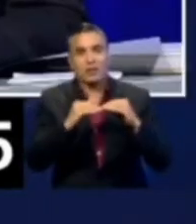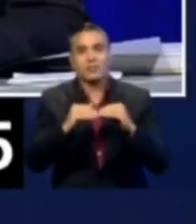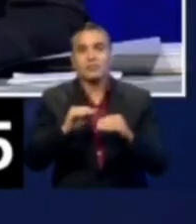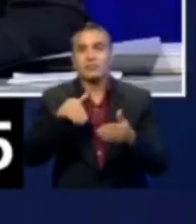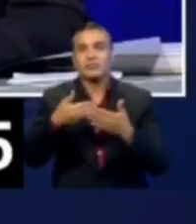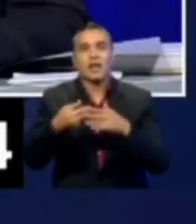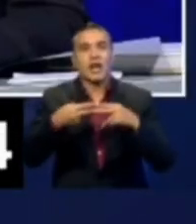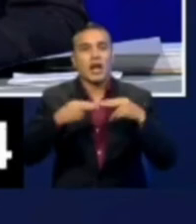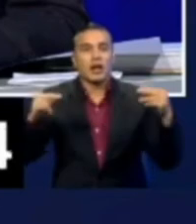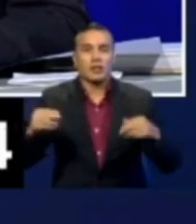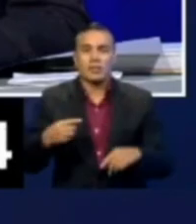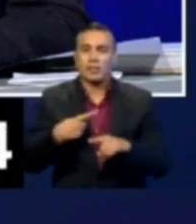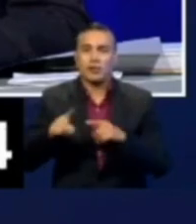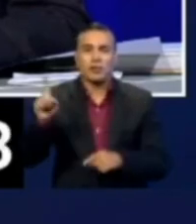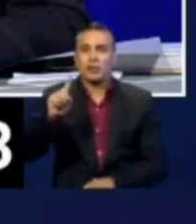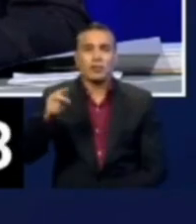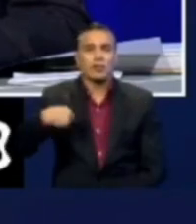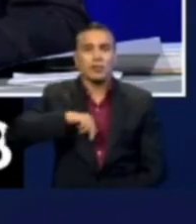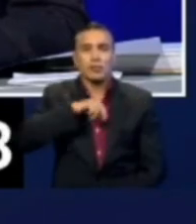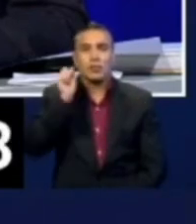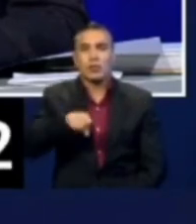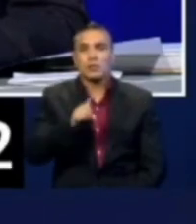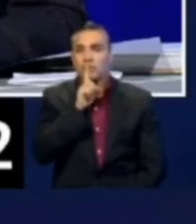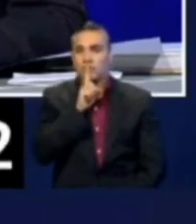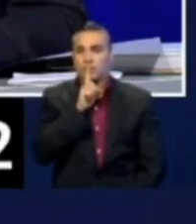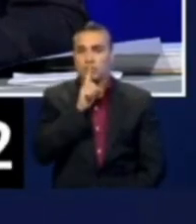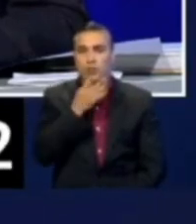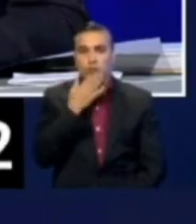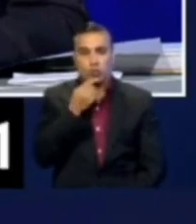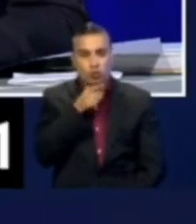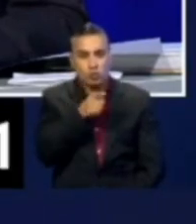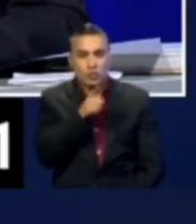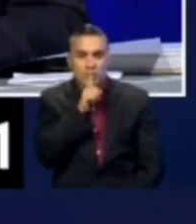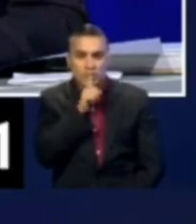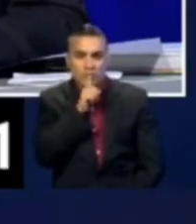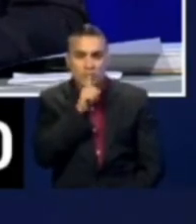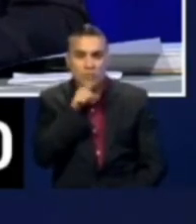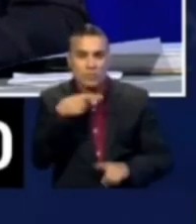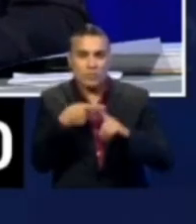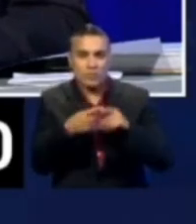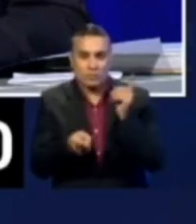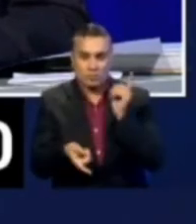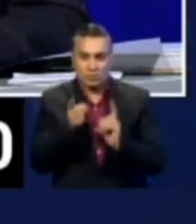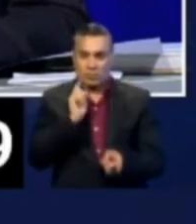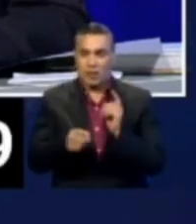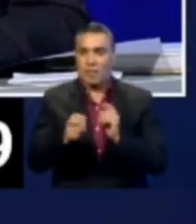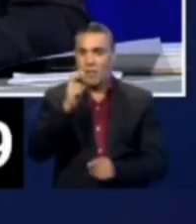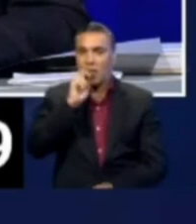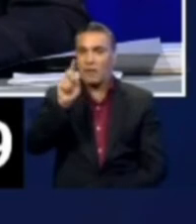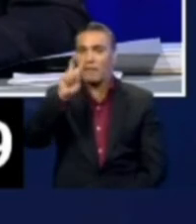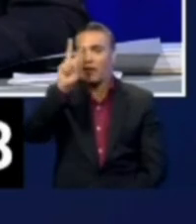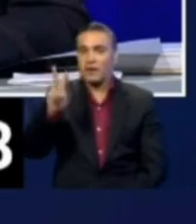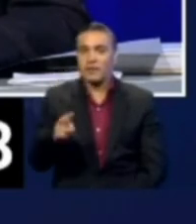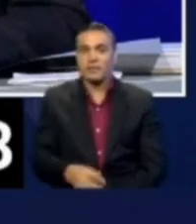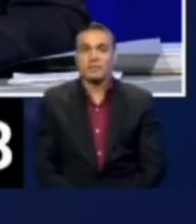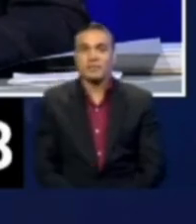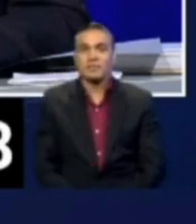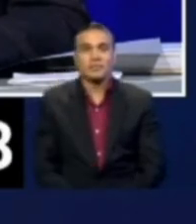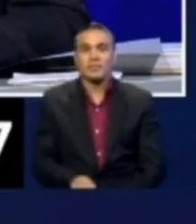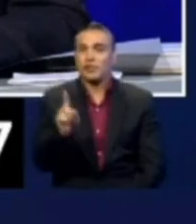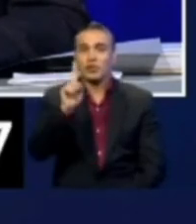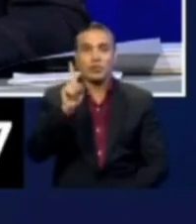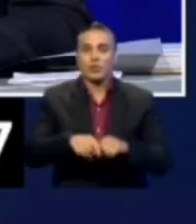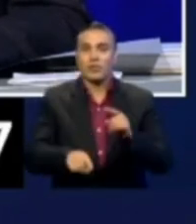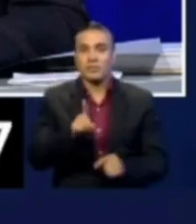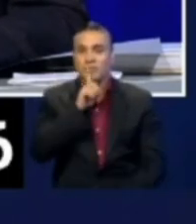la región, pero no nos podemos quedar callados como tú estás callado frente a la dictadura de Maduro en Venezuela. No nos podemos